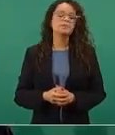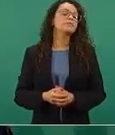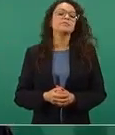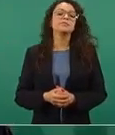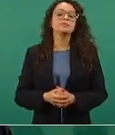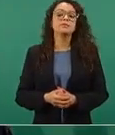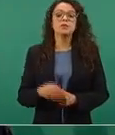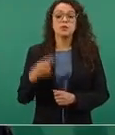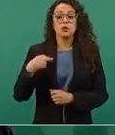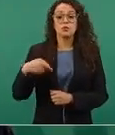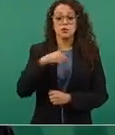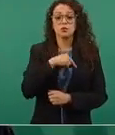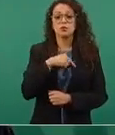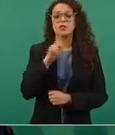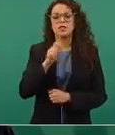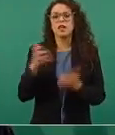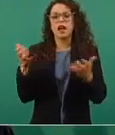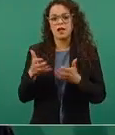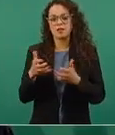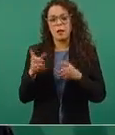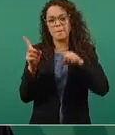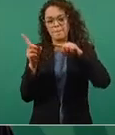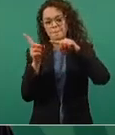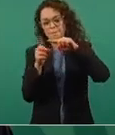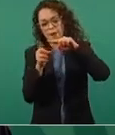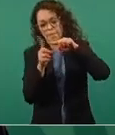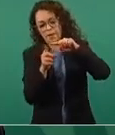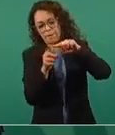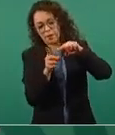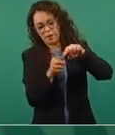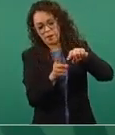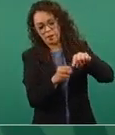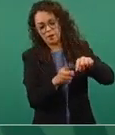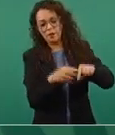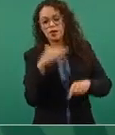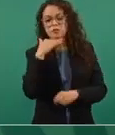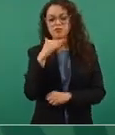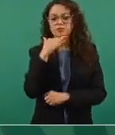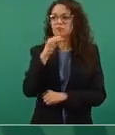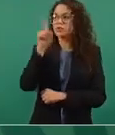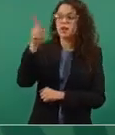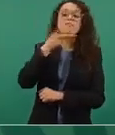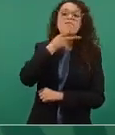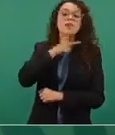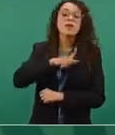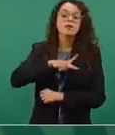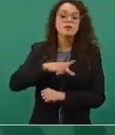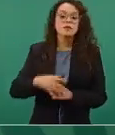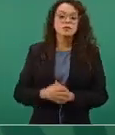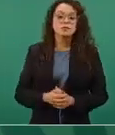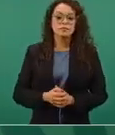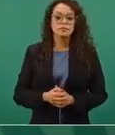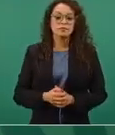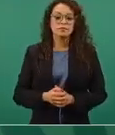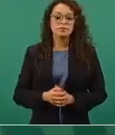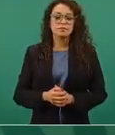corrupción y estamos revisando contratos